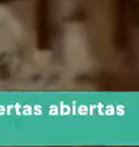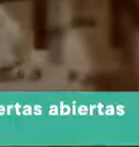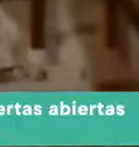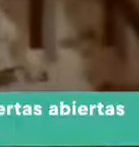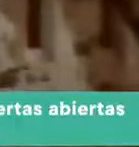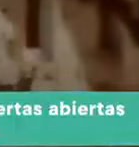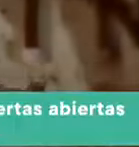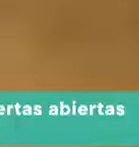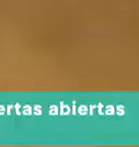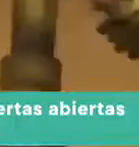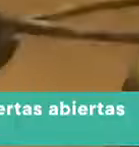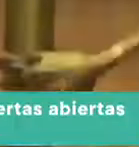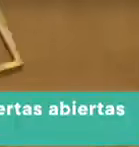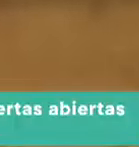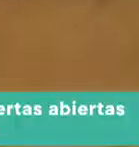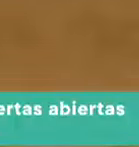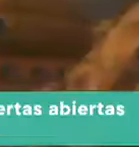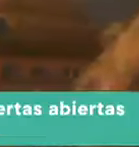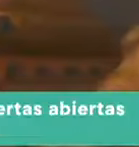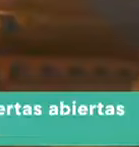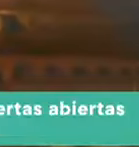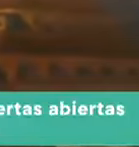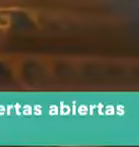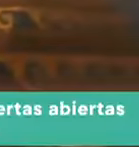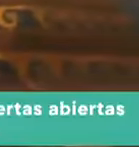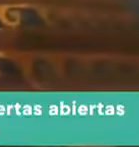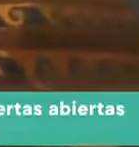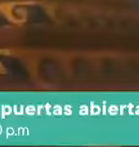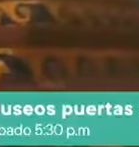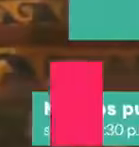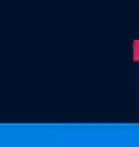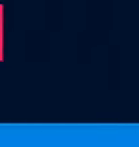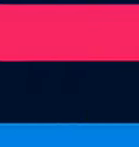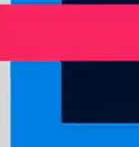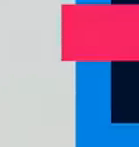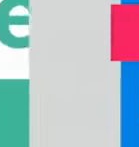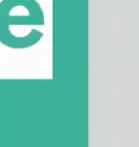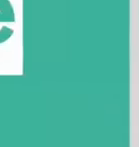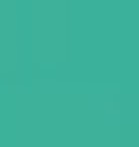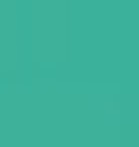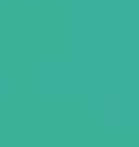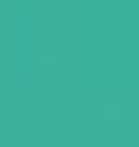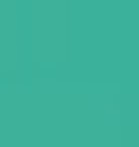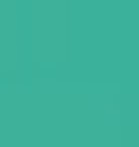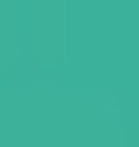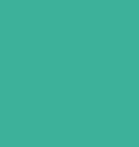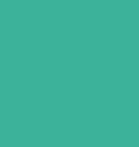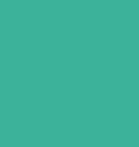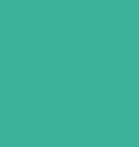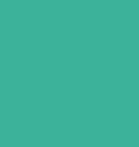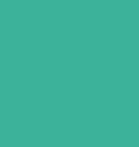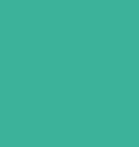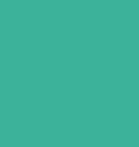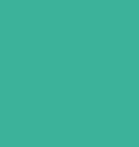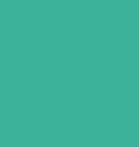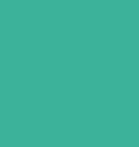Este sábado, a las 5 y 30 de la tarde, por TV Perú. Primero, misalud.